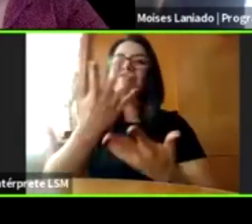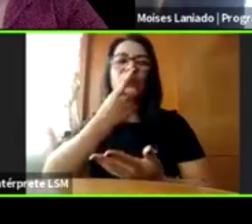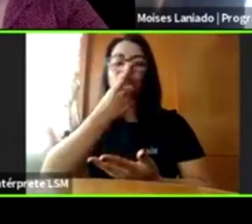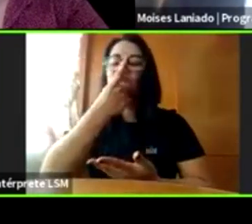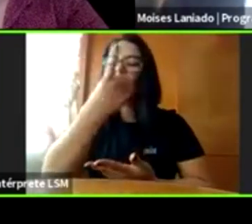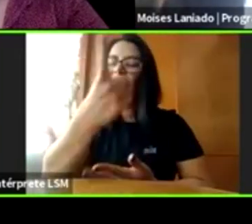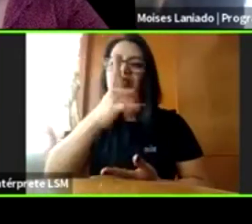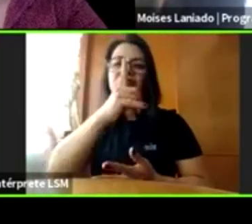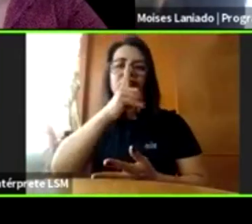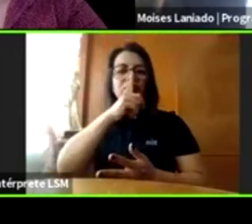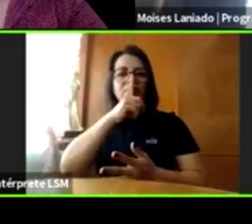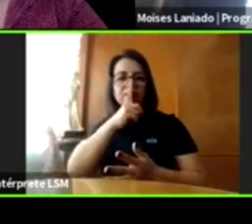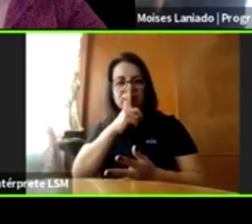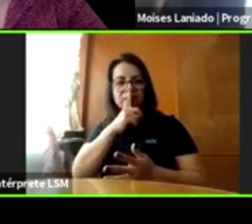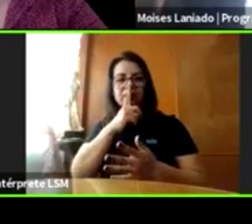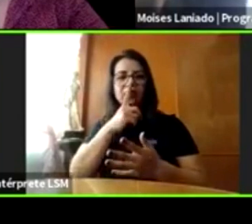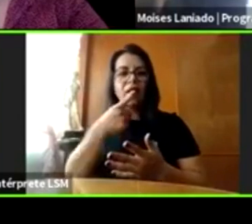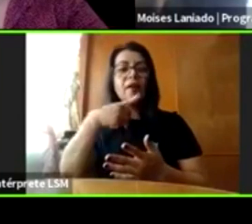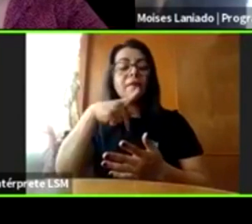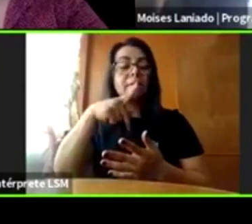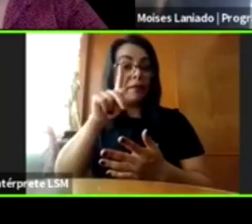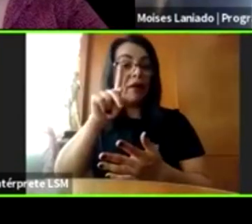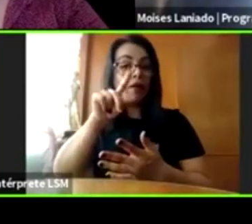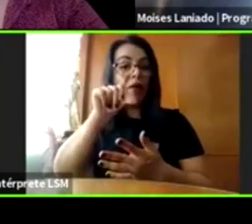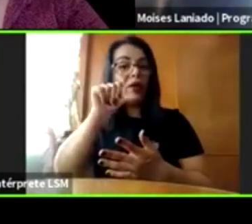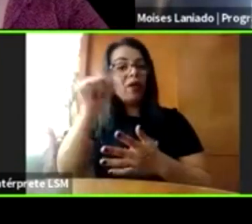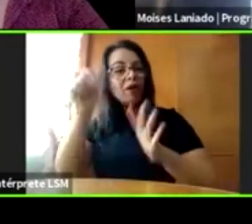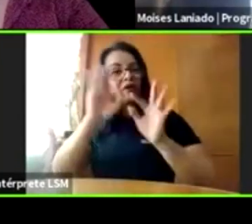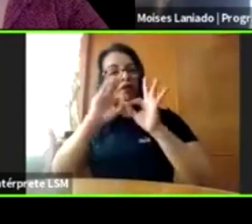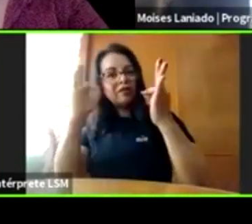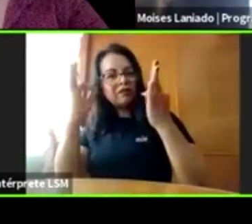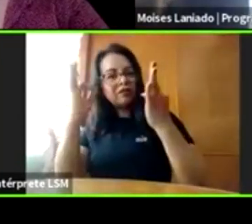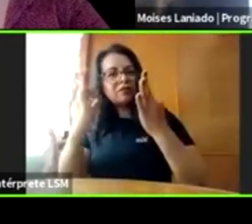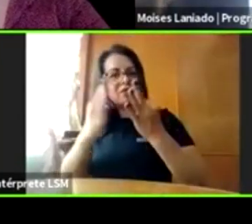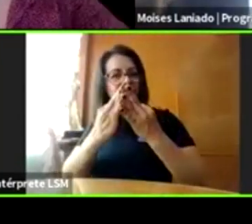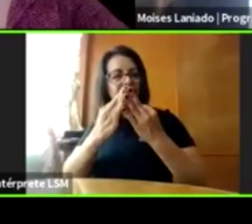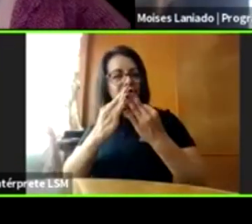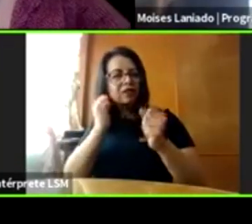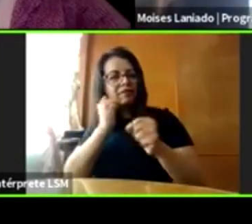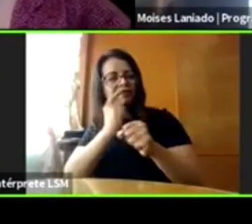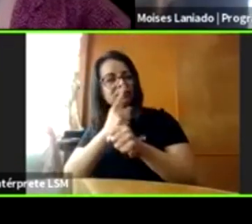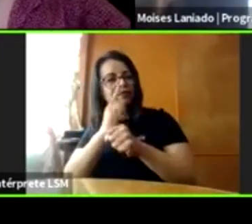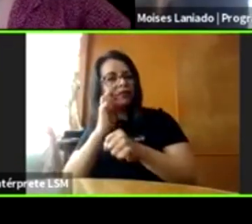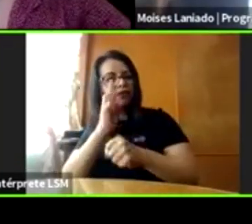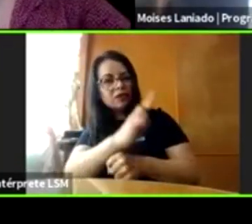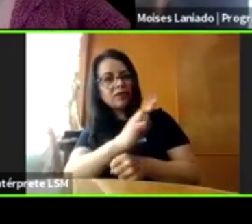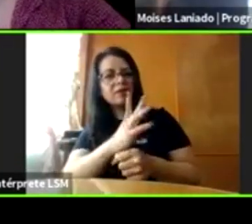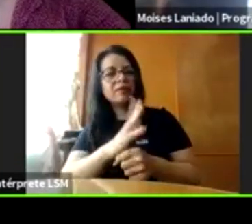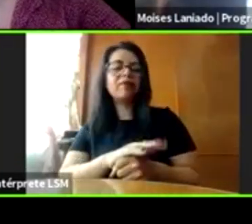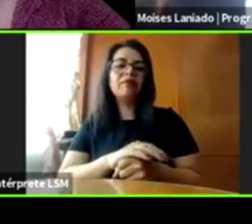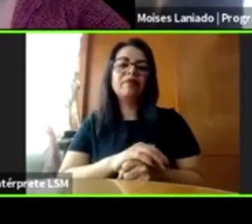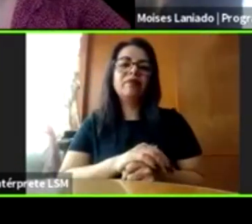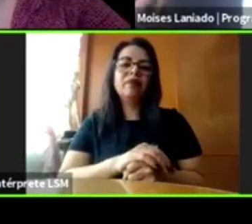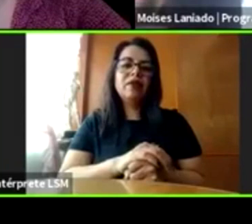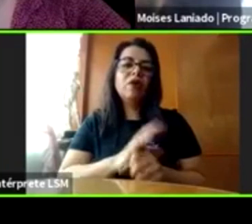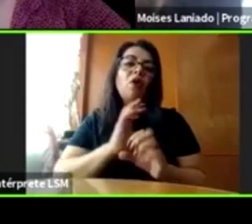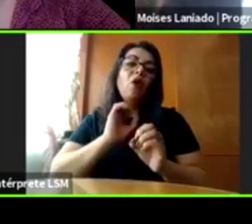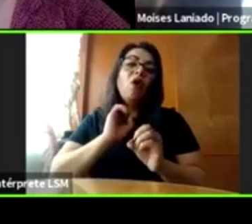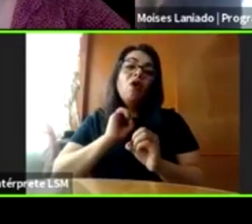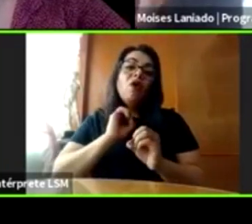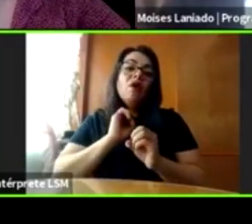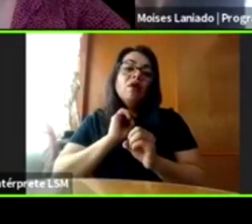pero sí hablan con otras maneras que ahorita voy a explicar. Y la mayoría habla hasta después de que